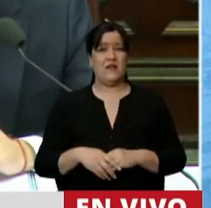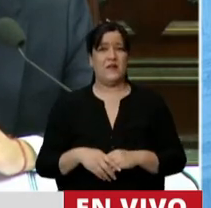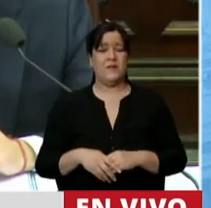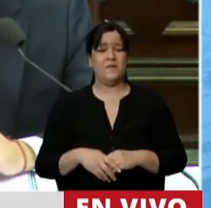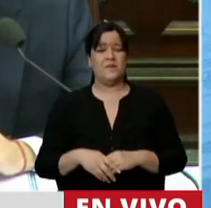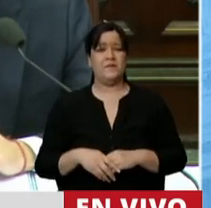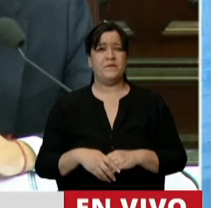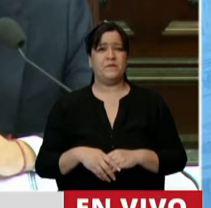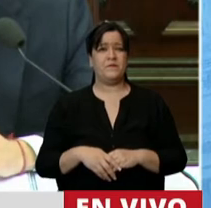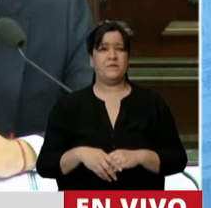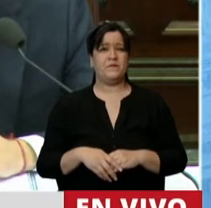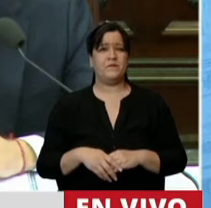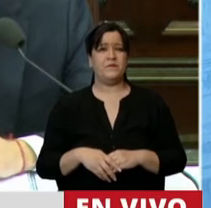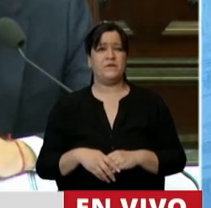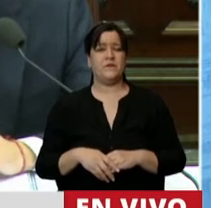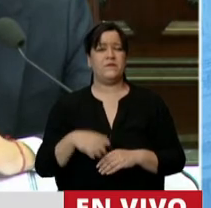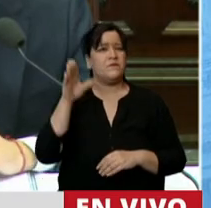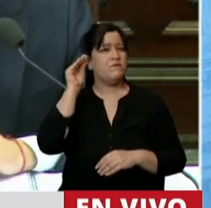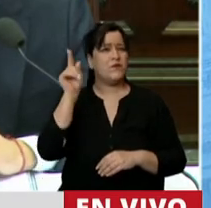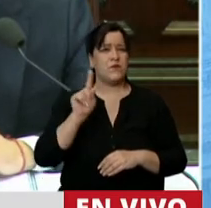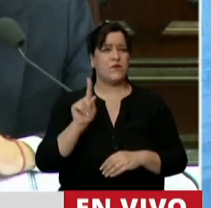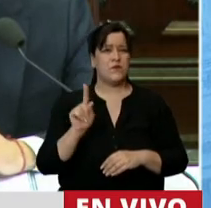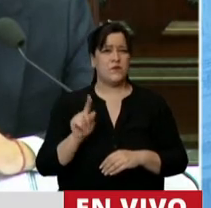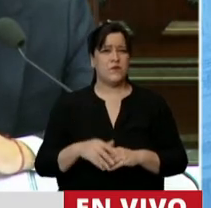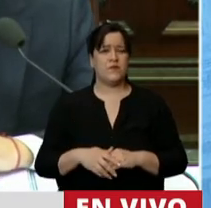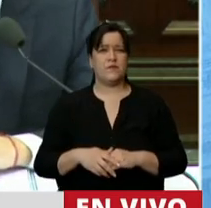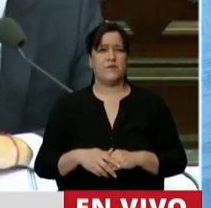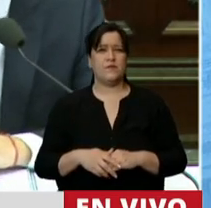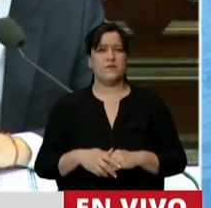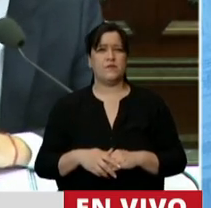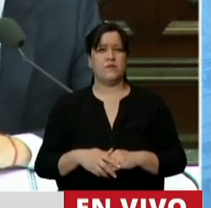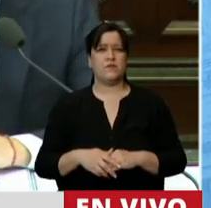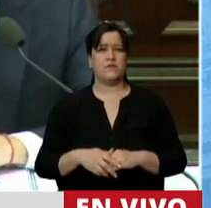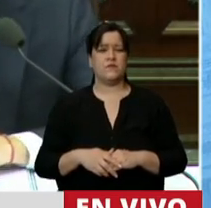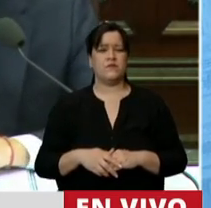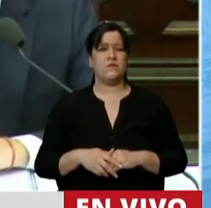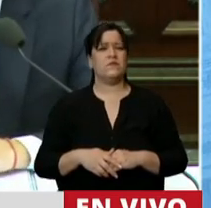Experimentado también. En medio de contar los muertos, los vivos y los enfermos.